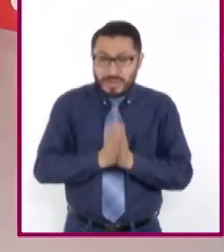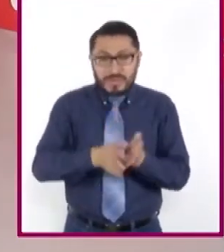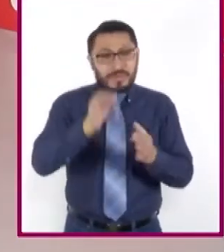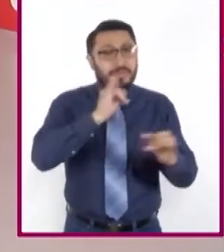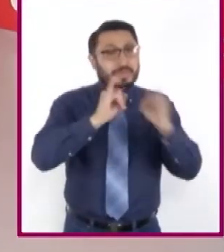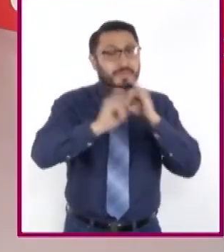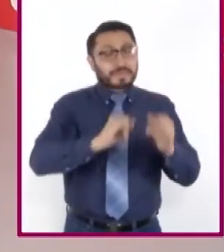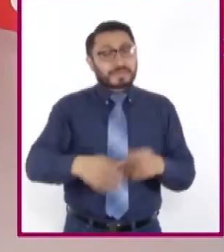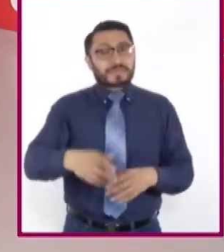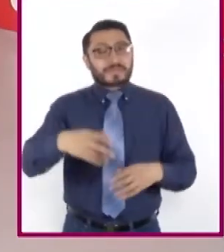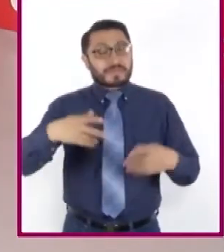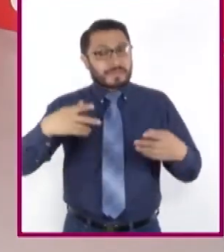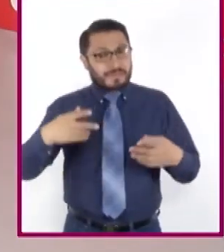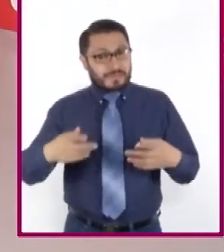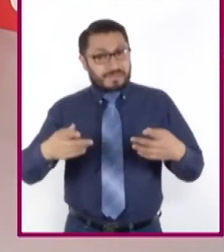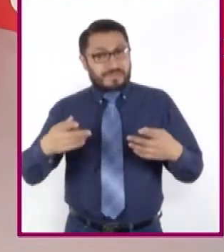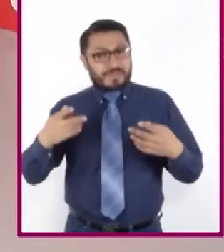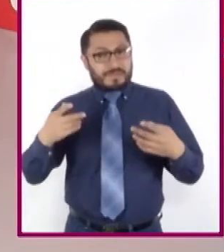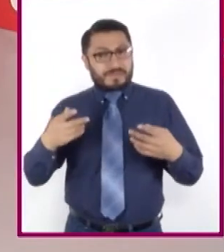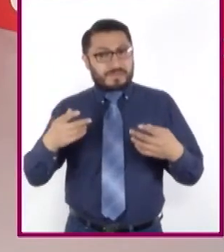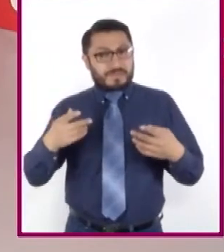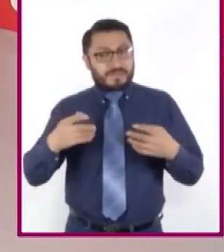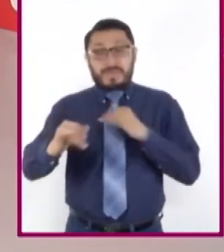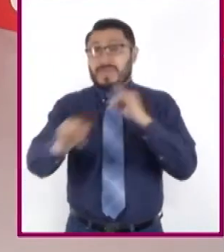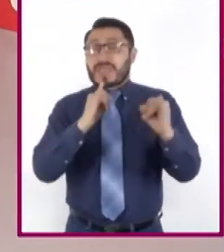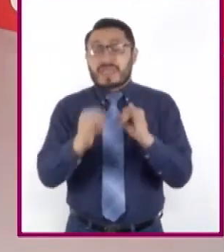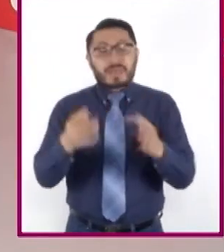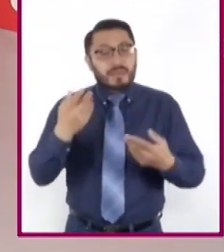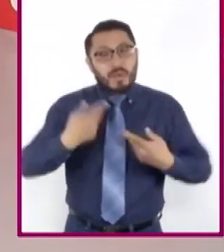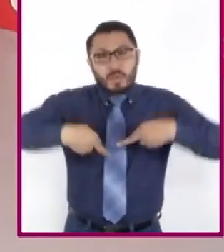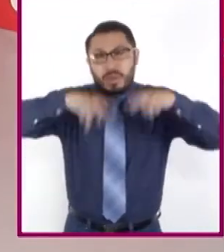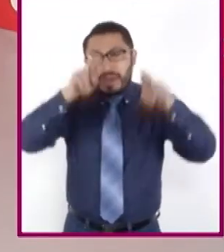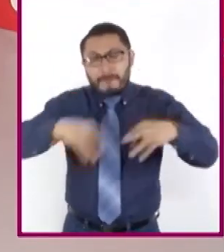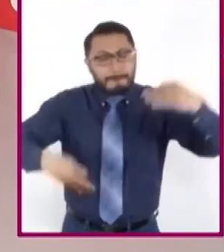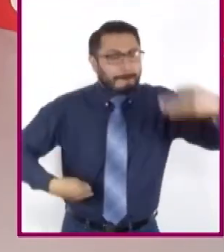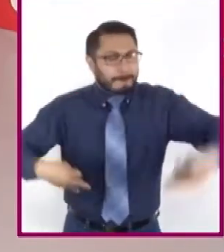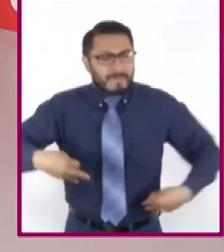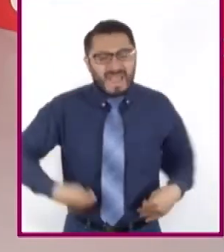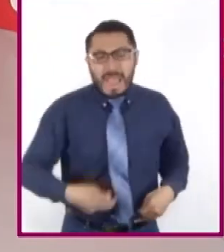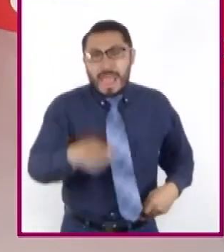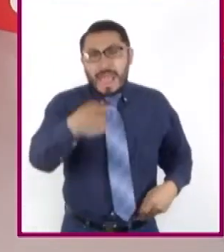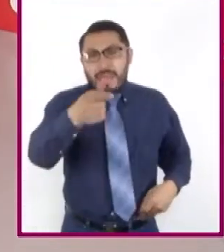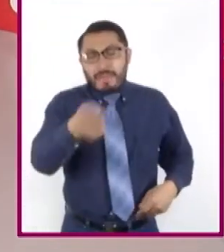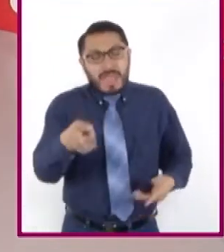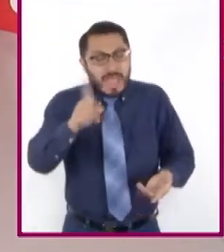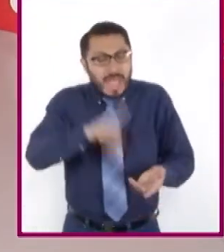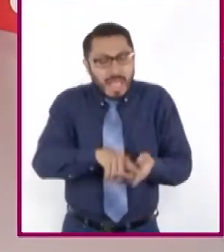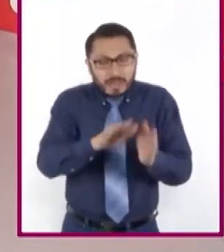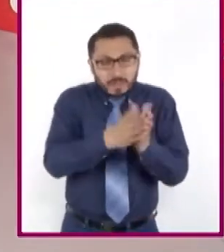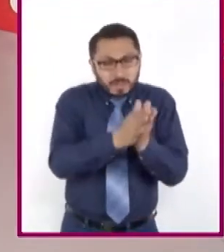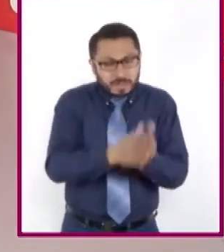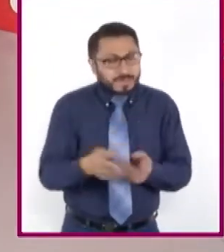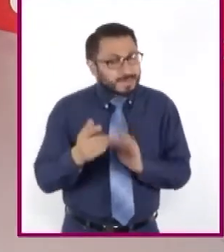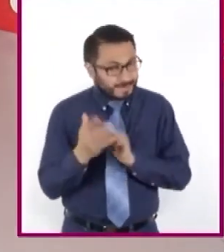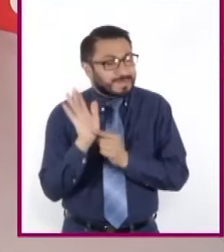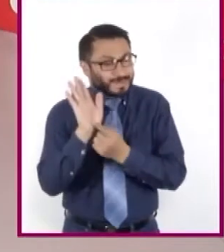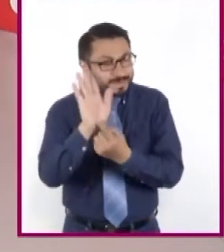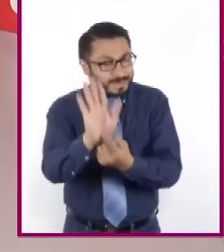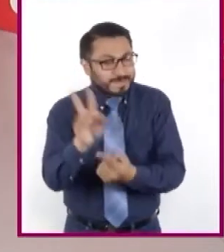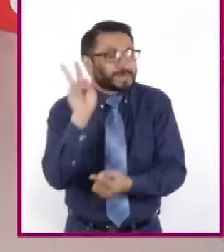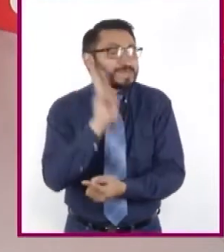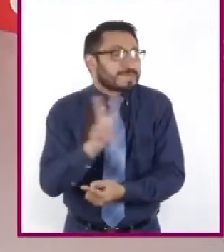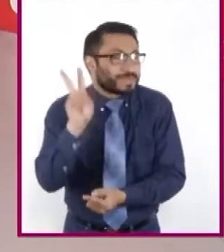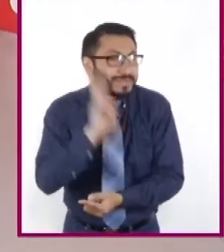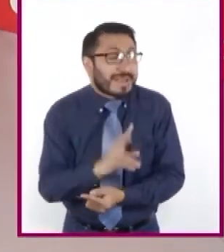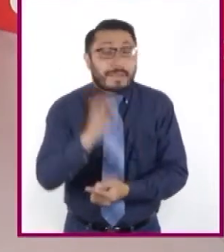Y yo haré a Don Juan. Es un fragmento de la obra. ¡Claro que sí! Veamos qué momento nos inspira. En